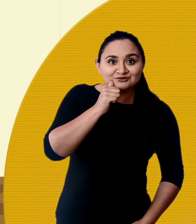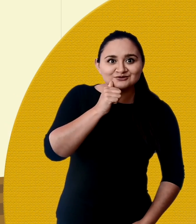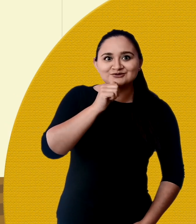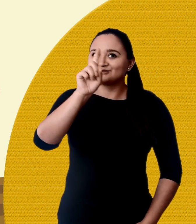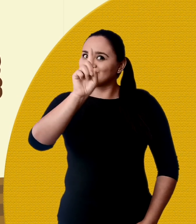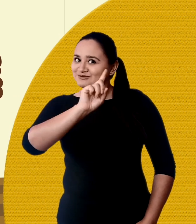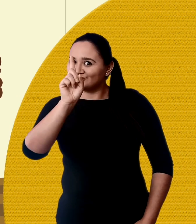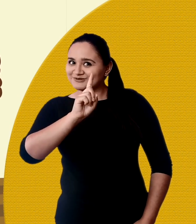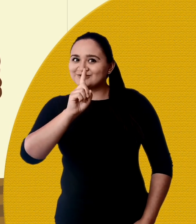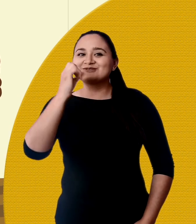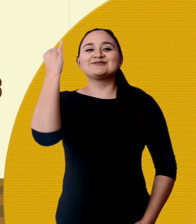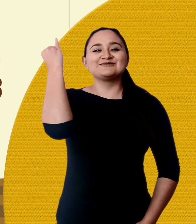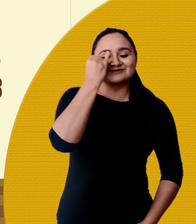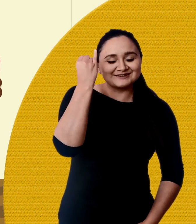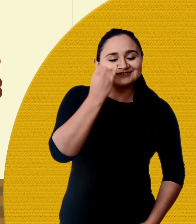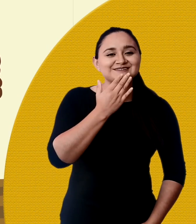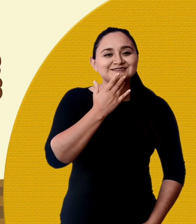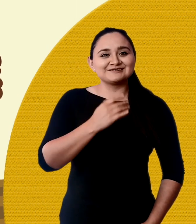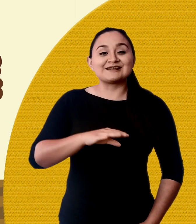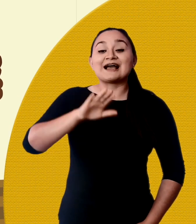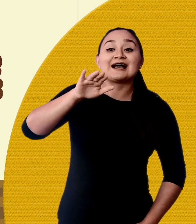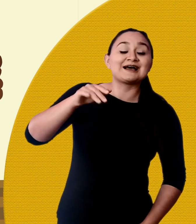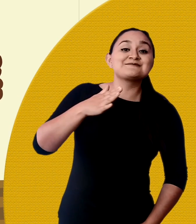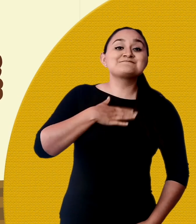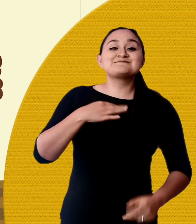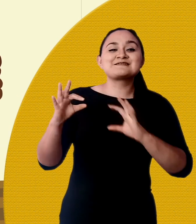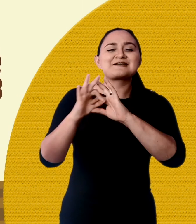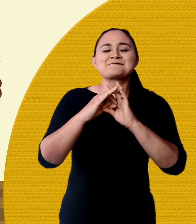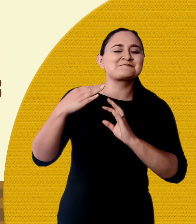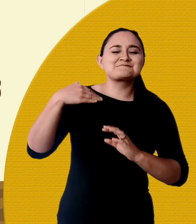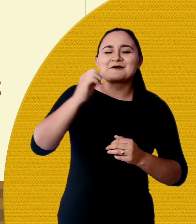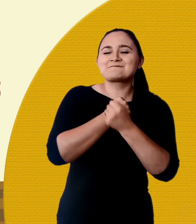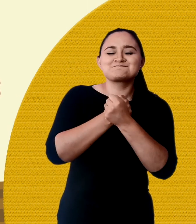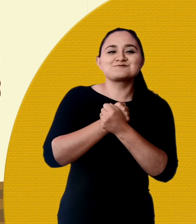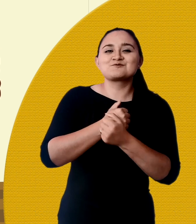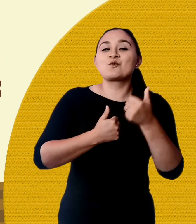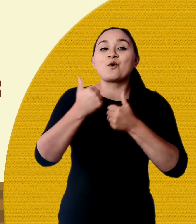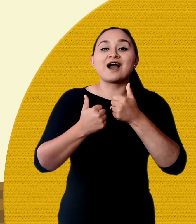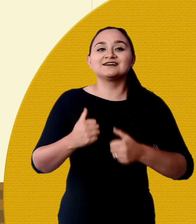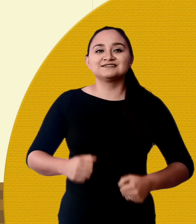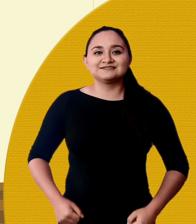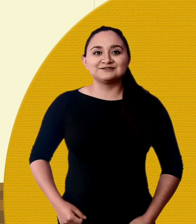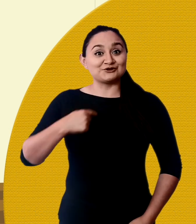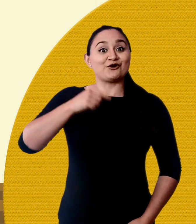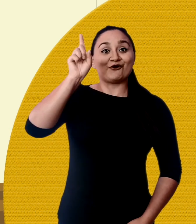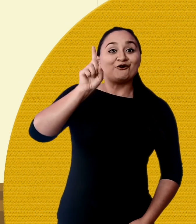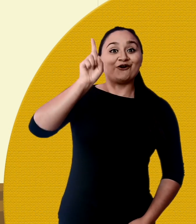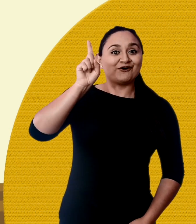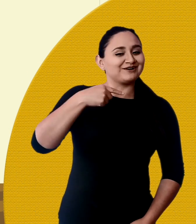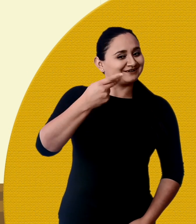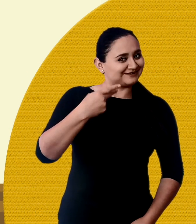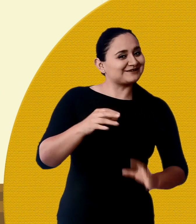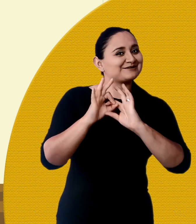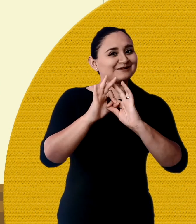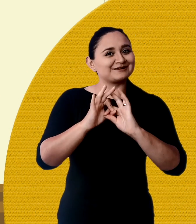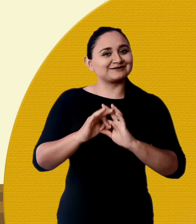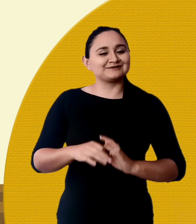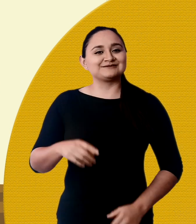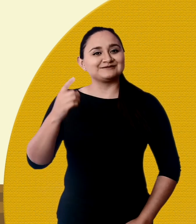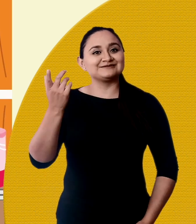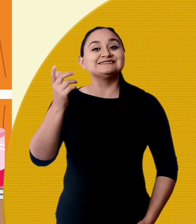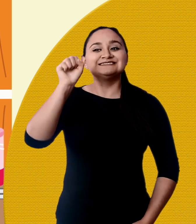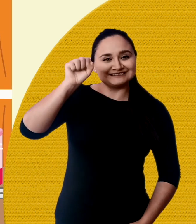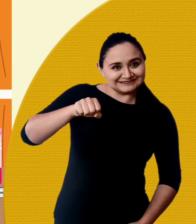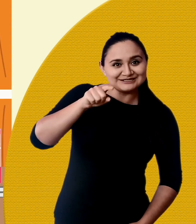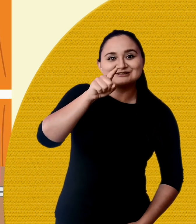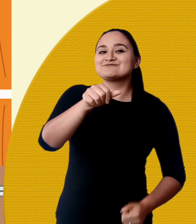¡Es el verde! A ver, ¿quién me dice el nombre de mi mejor amiga? ¡Yo, yo, yo, yo, yo! A ver... ¡Sí,